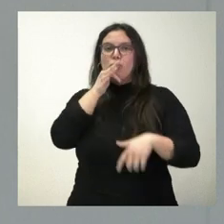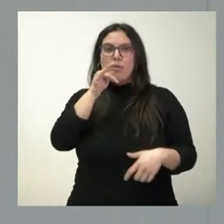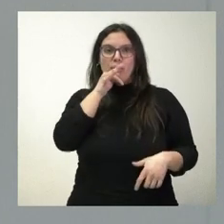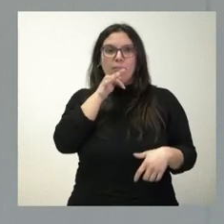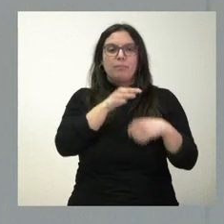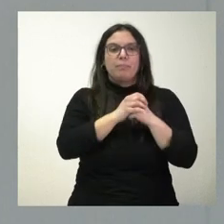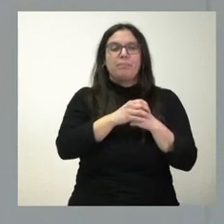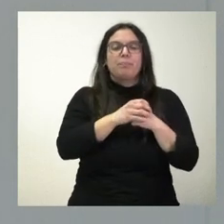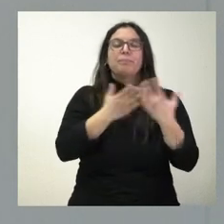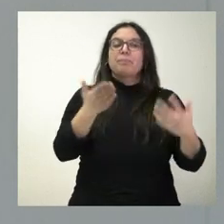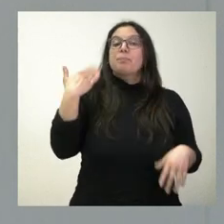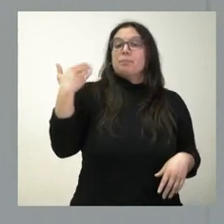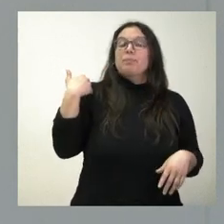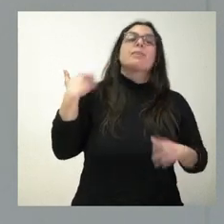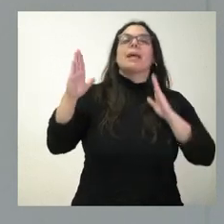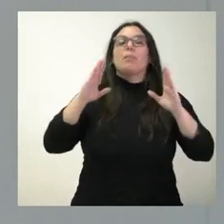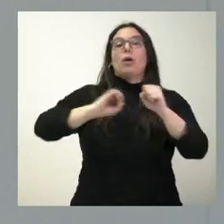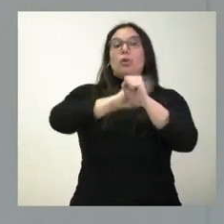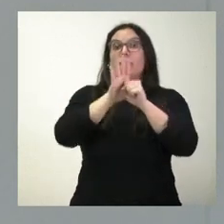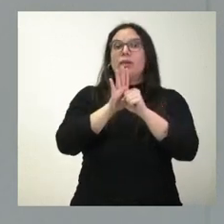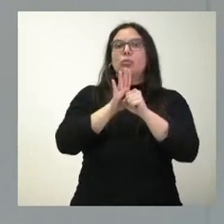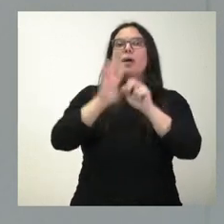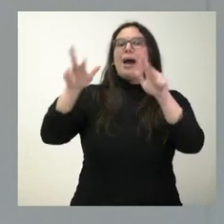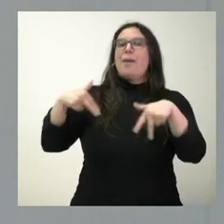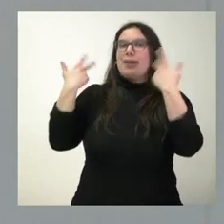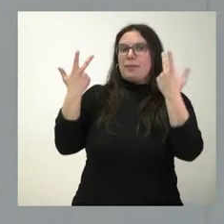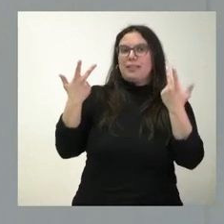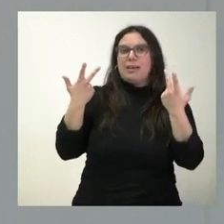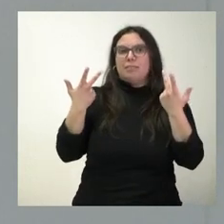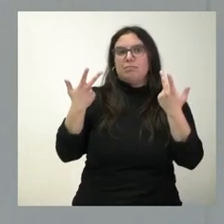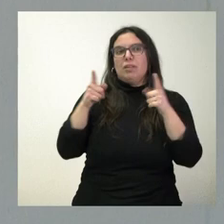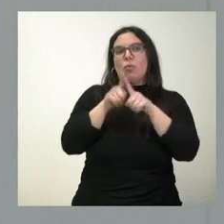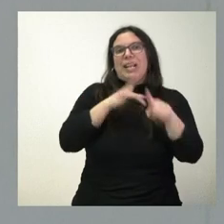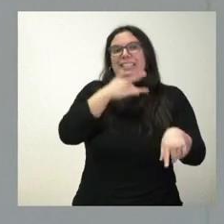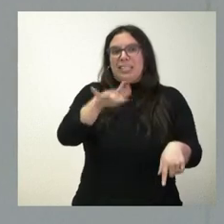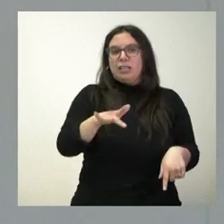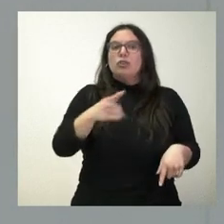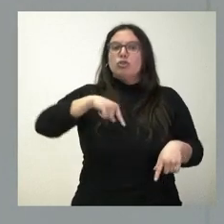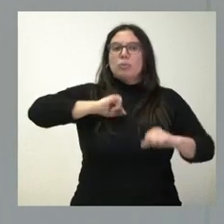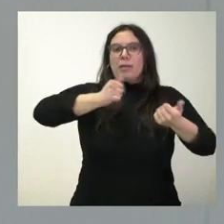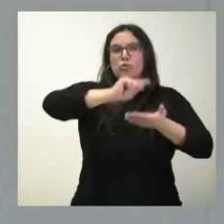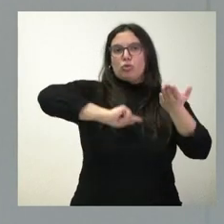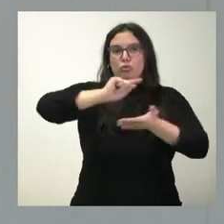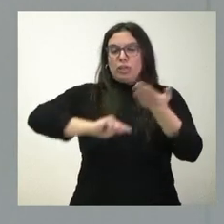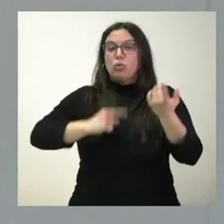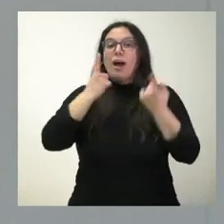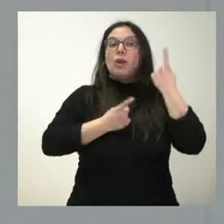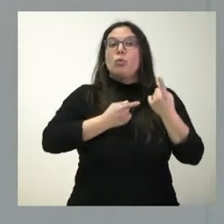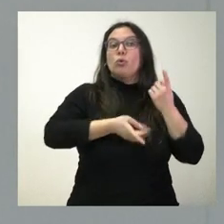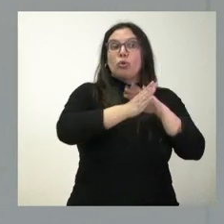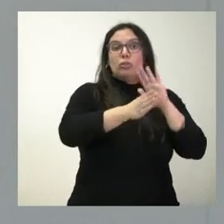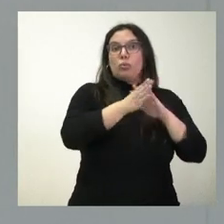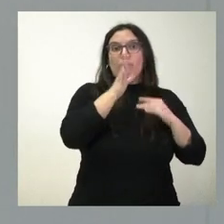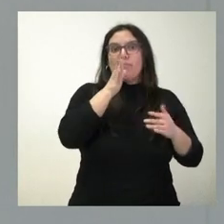momento dado se habilitó ante la pandemia esta posibilidad y nosotros lo que hicimos es proceder a esos contratos. Los contratos que siguen en vigor siguen en vigor